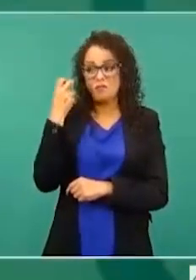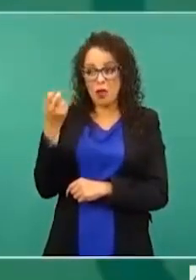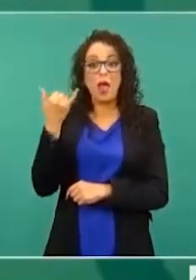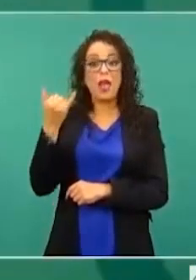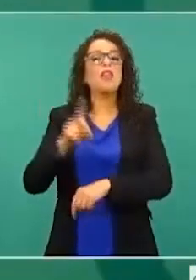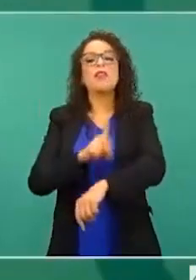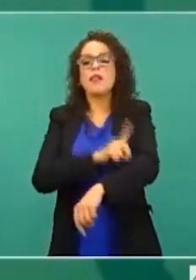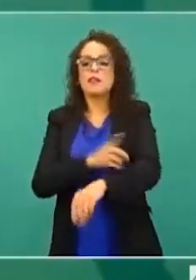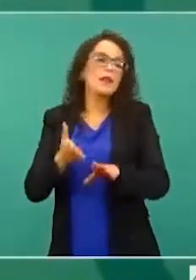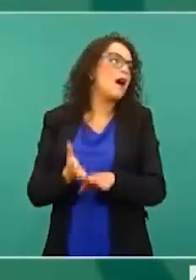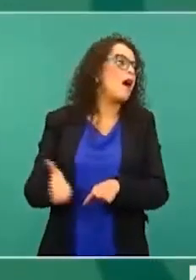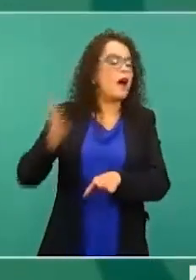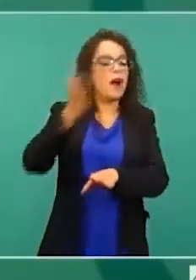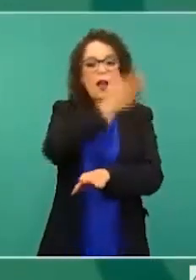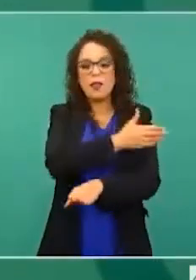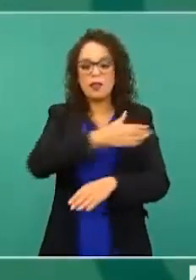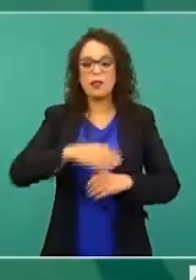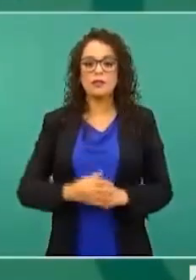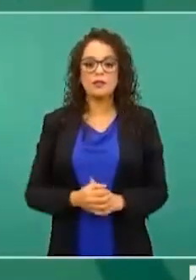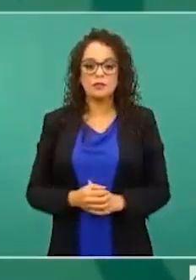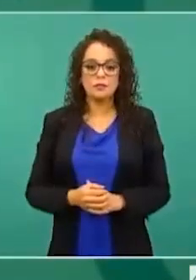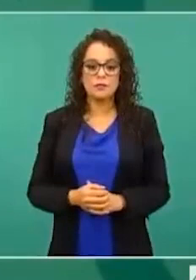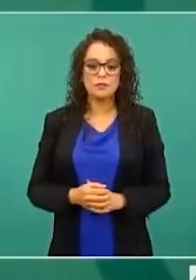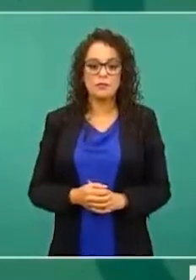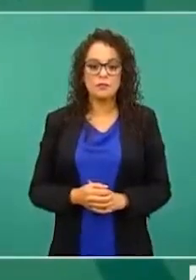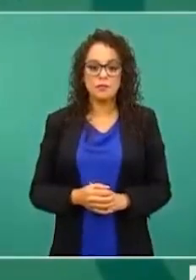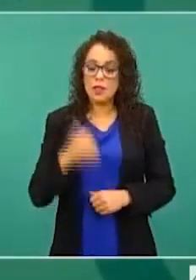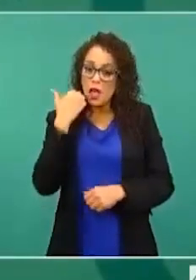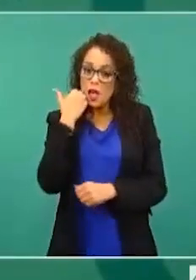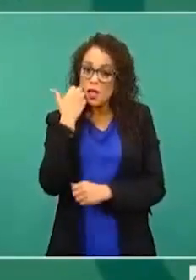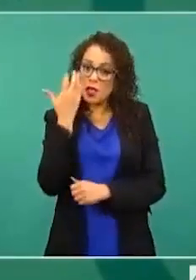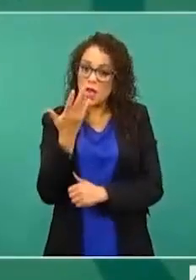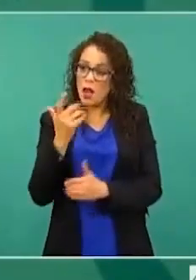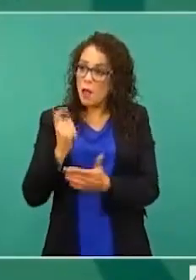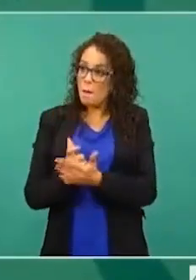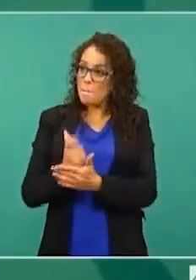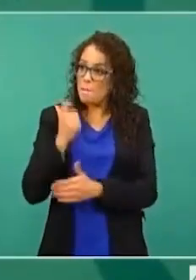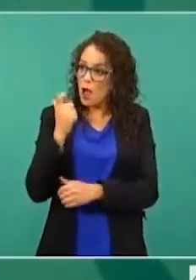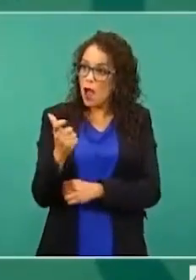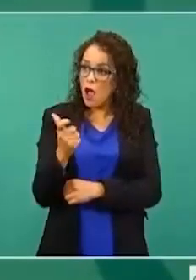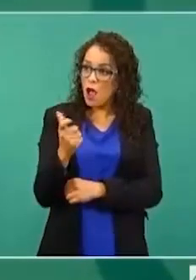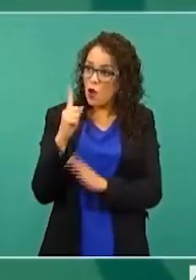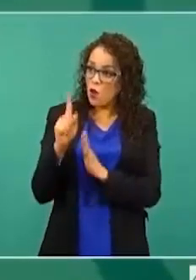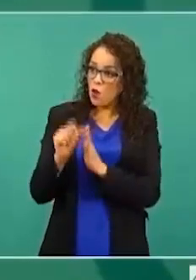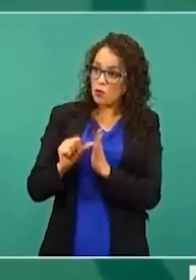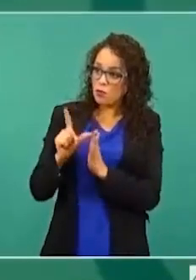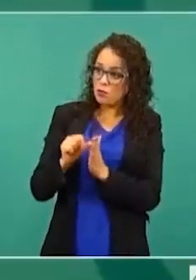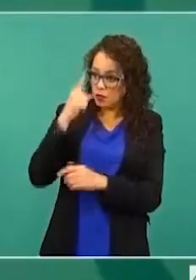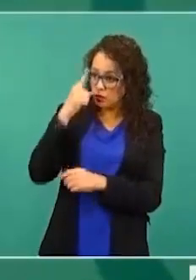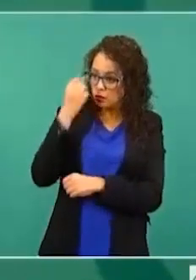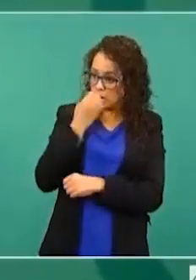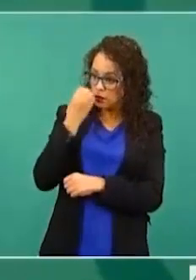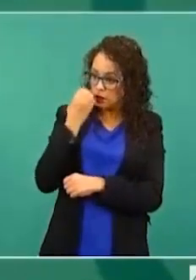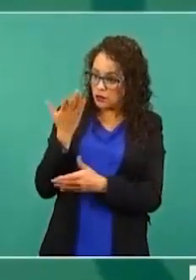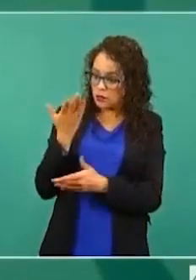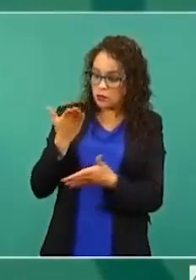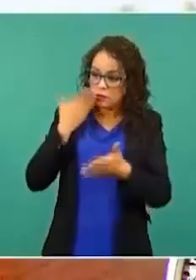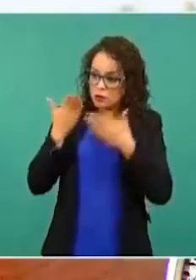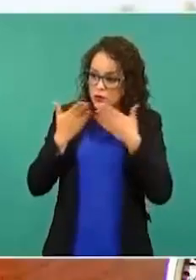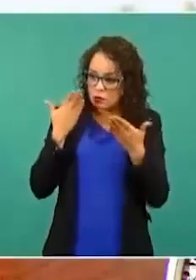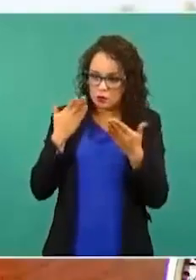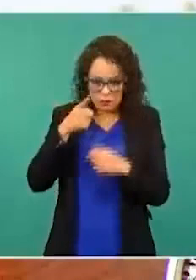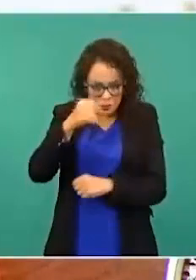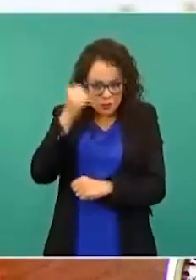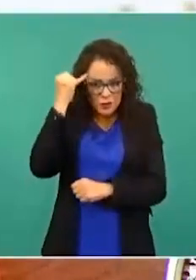empezaron a querer cobrar colegiatura en la UNAM. Imagínense ese pensamiento.